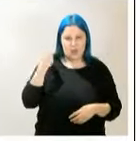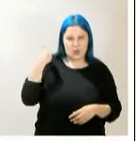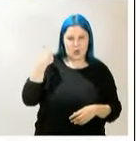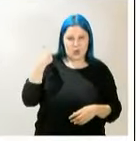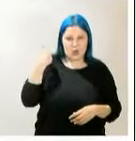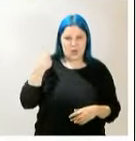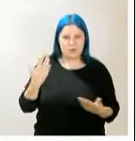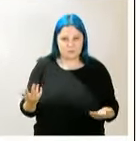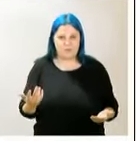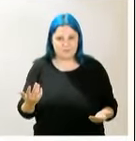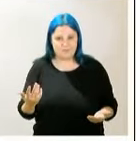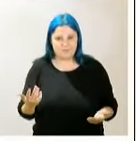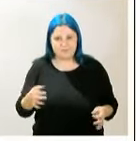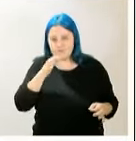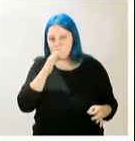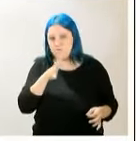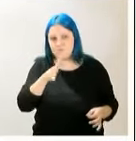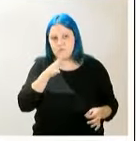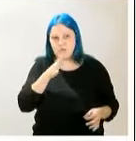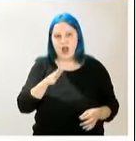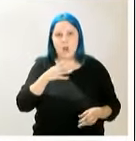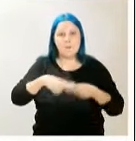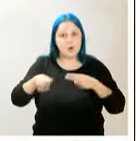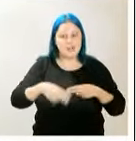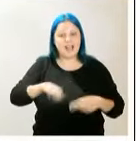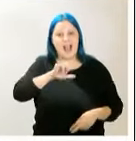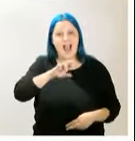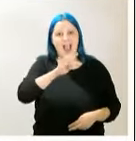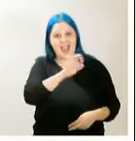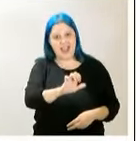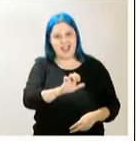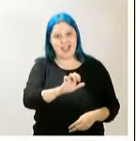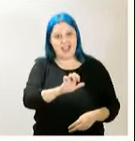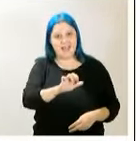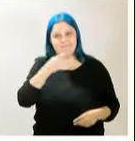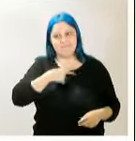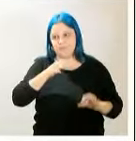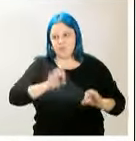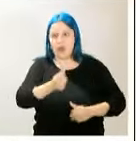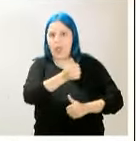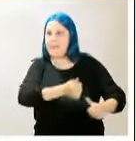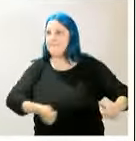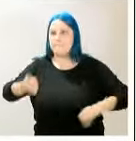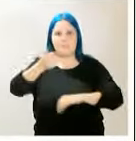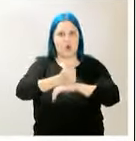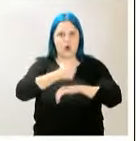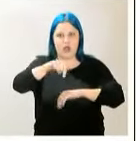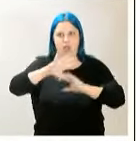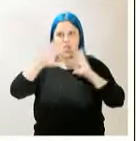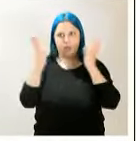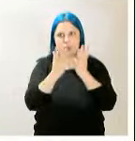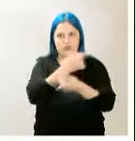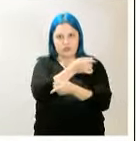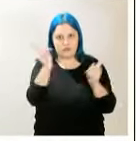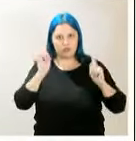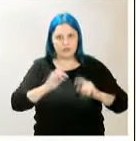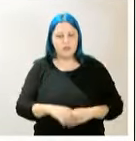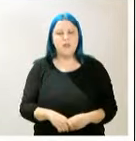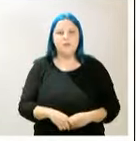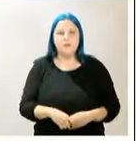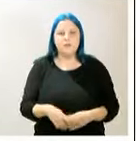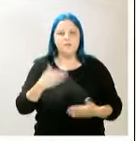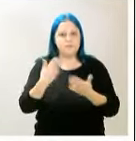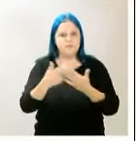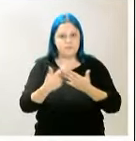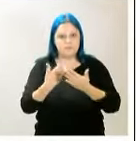donde, desde luego, la política de ERTE ha sido pionera en el mundo entero. Y que garantizó los datos que esta mañana